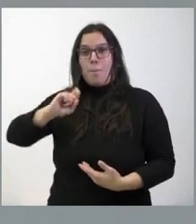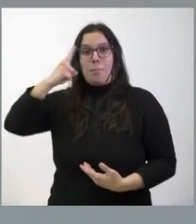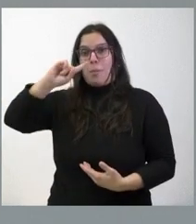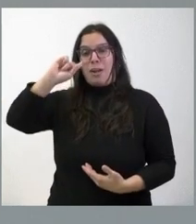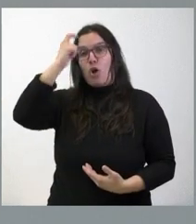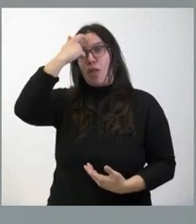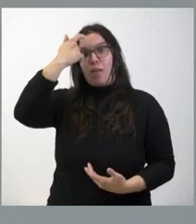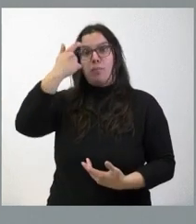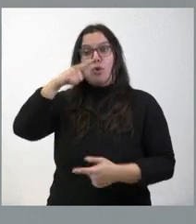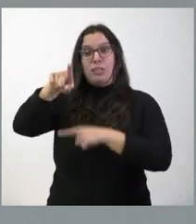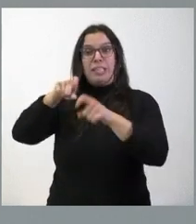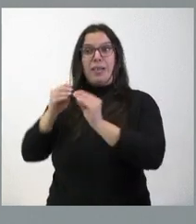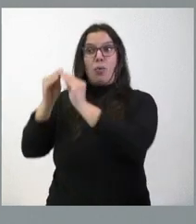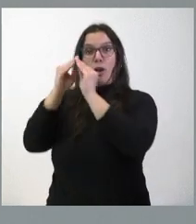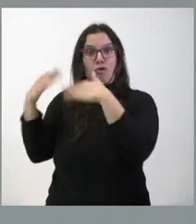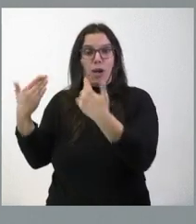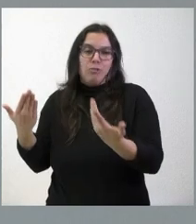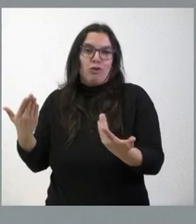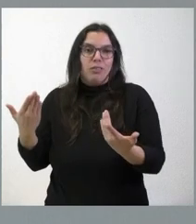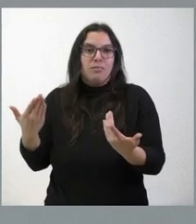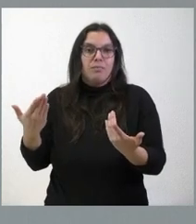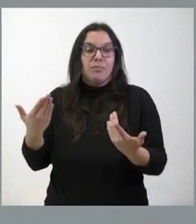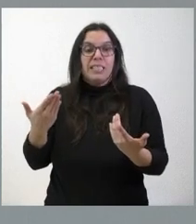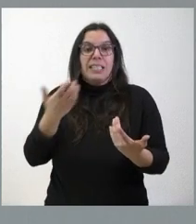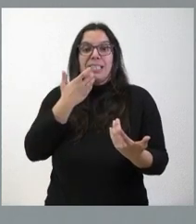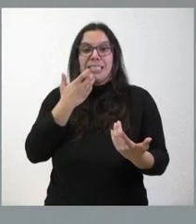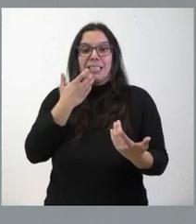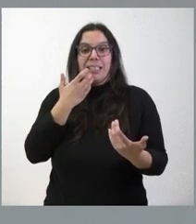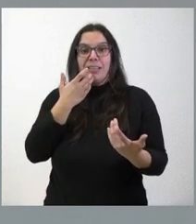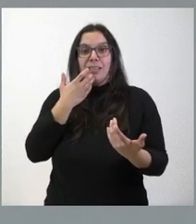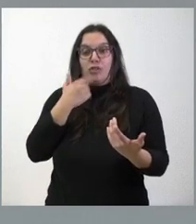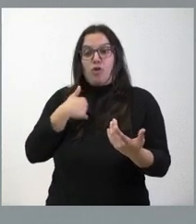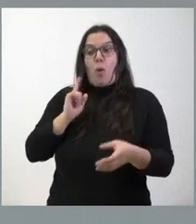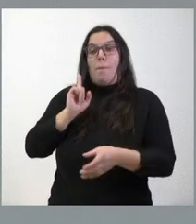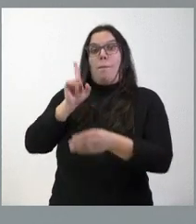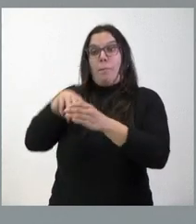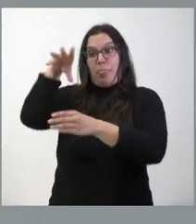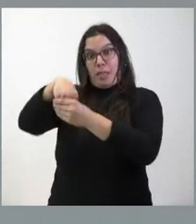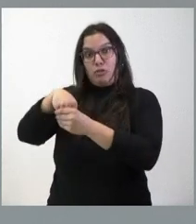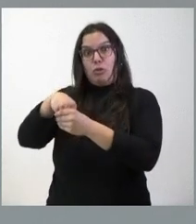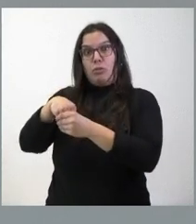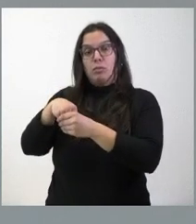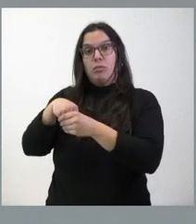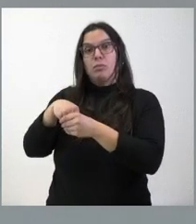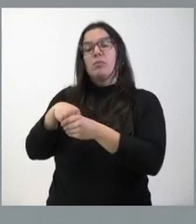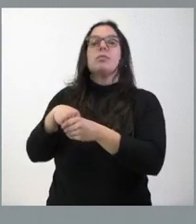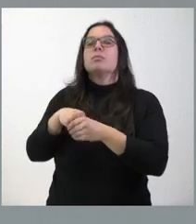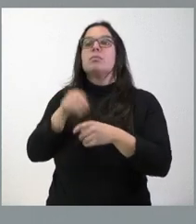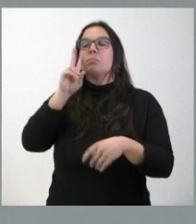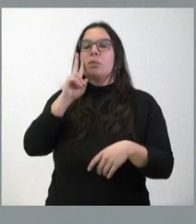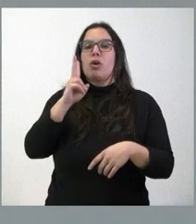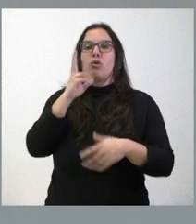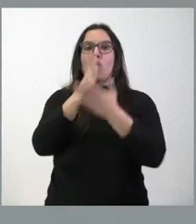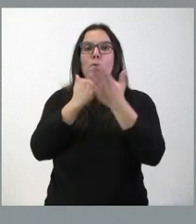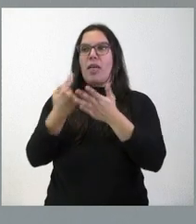no tiene que haber EBAU única. Es que, cuando uno participa en un sistema para ver cómo es la EBAU en las diferentes comunidades